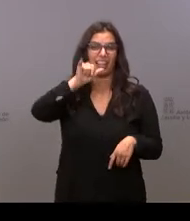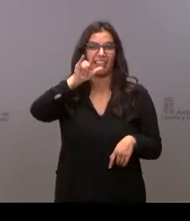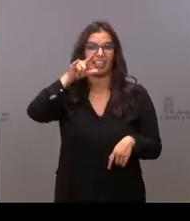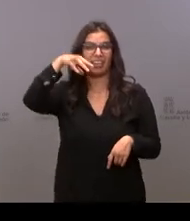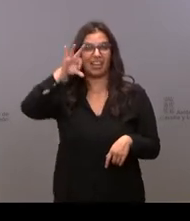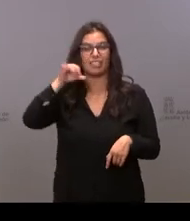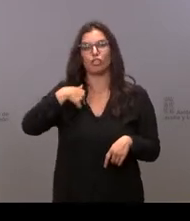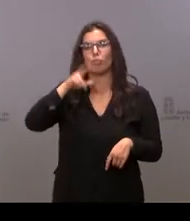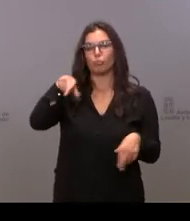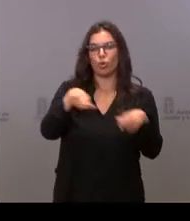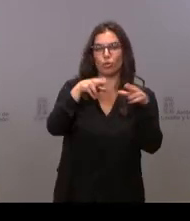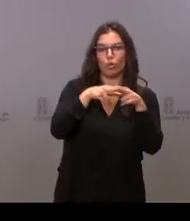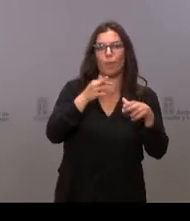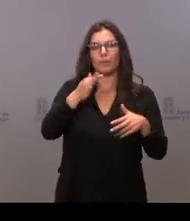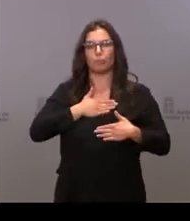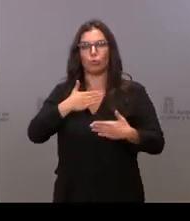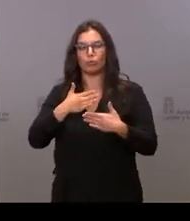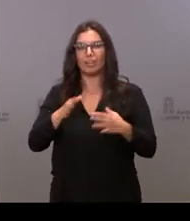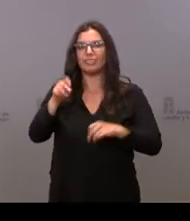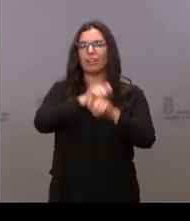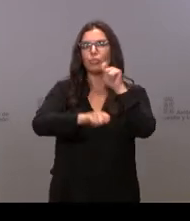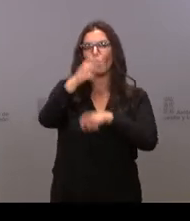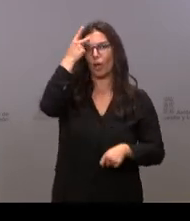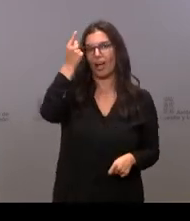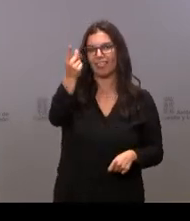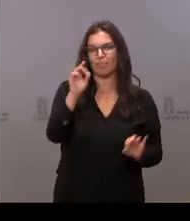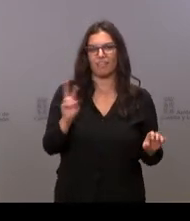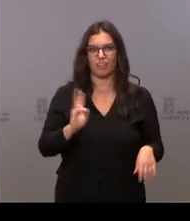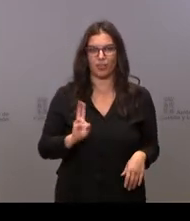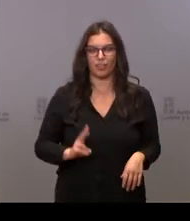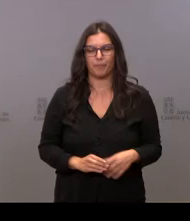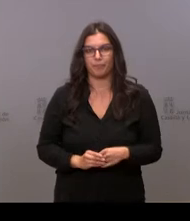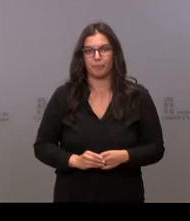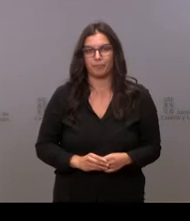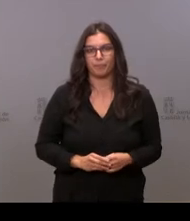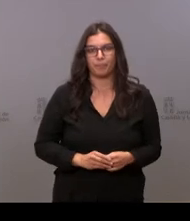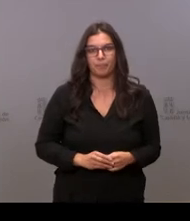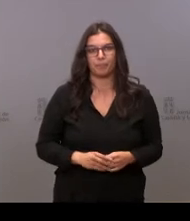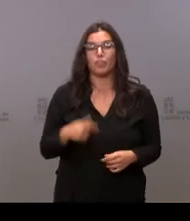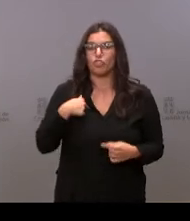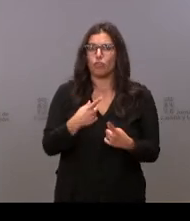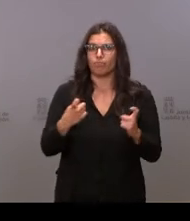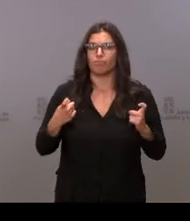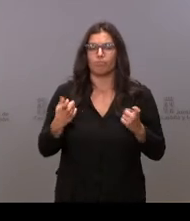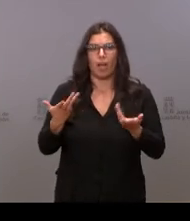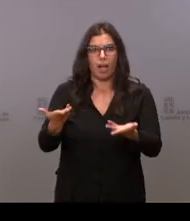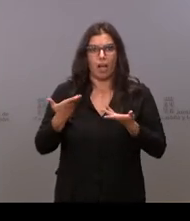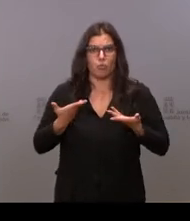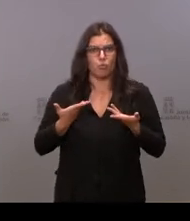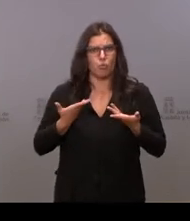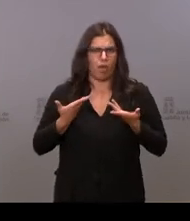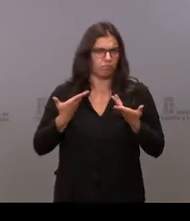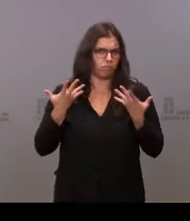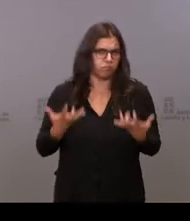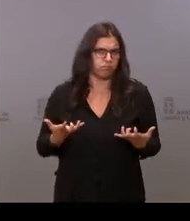voluntaria de la Asociación de Alzheimer de Valladolid. Yo he necesitado mucha ayuda, necesito mucha